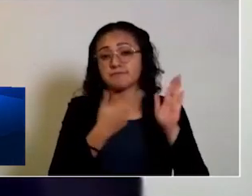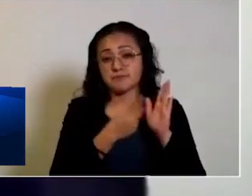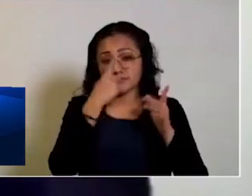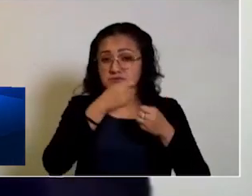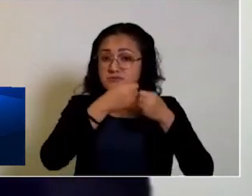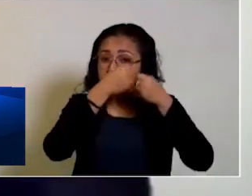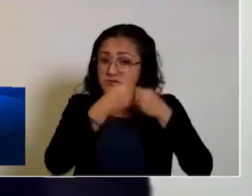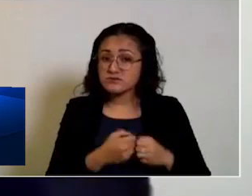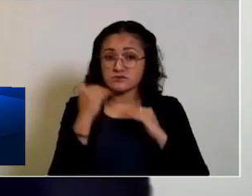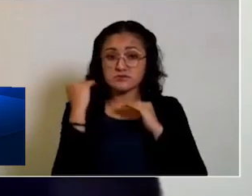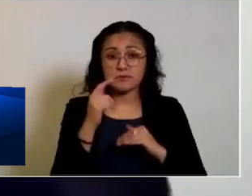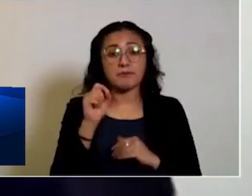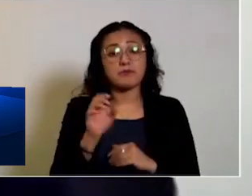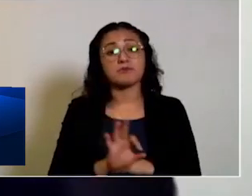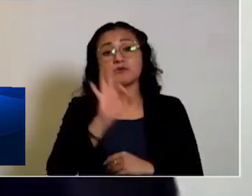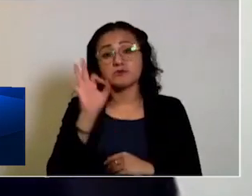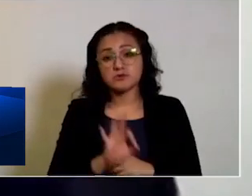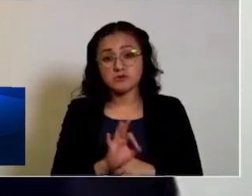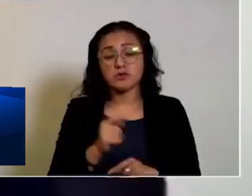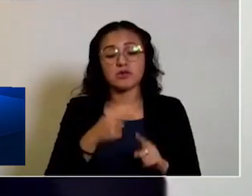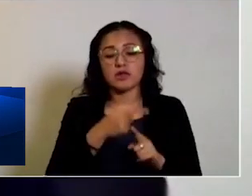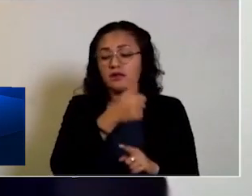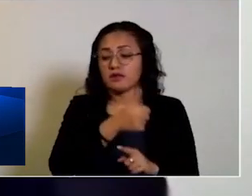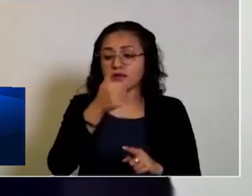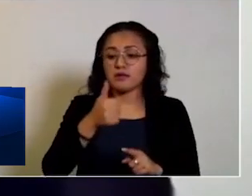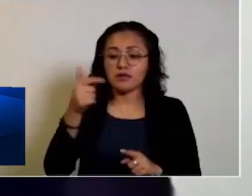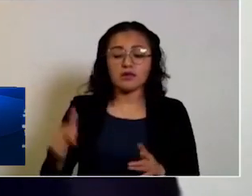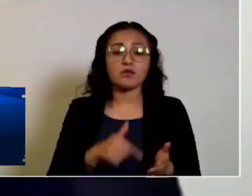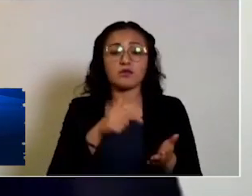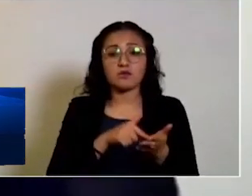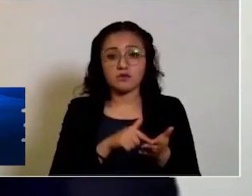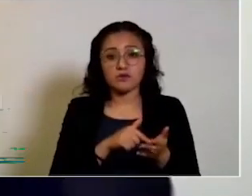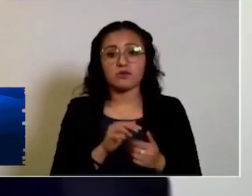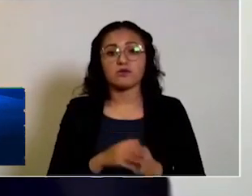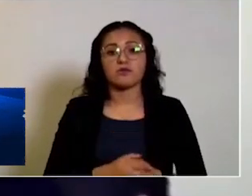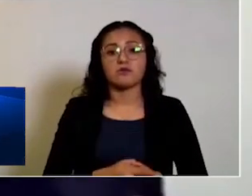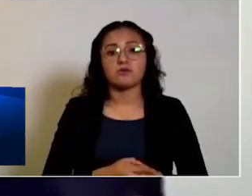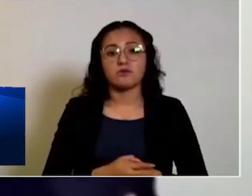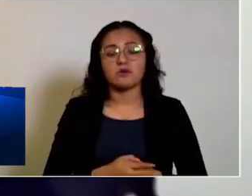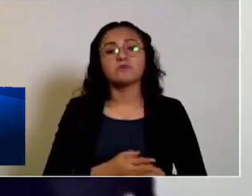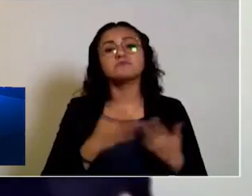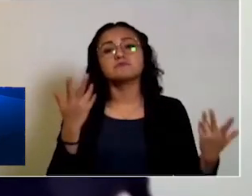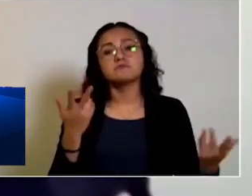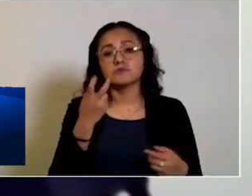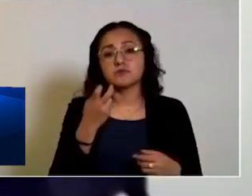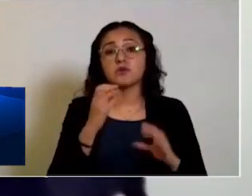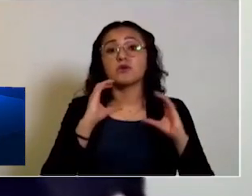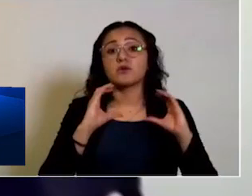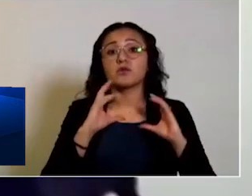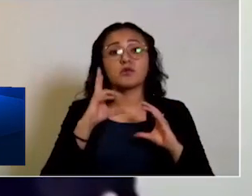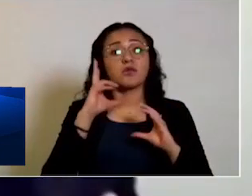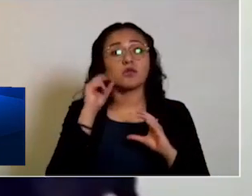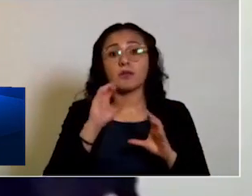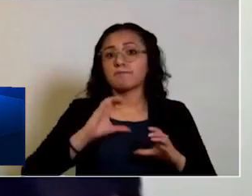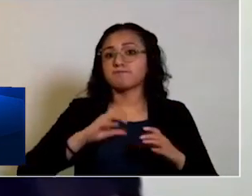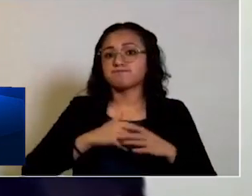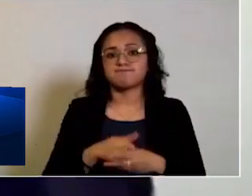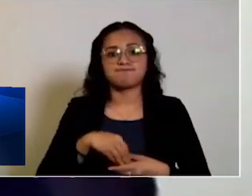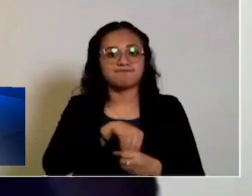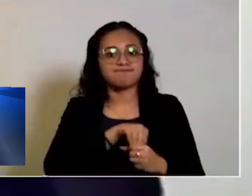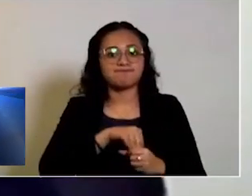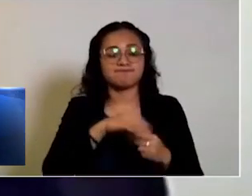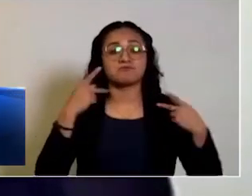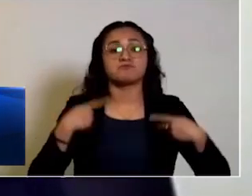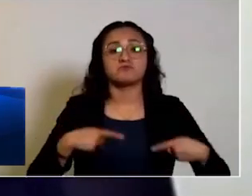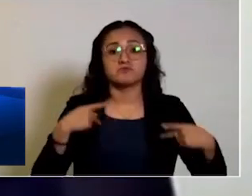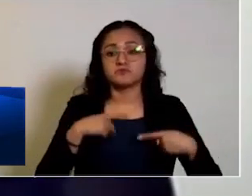garantizar el aforo del 20% en cada uno de sus departamentos. Es decir, cuidarán que no se concentre un número importante de